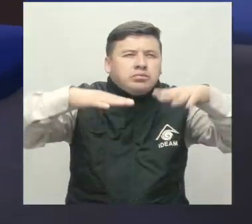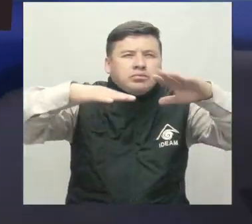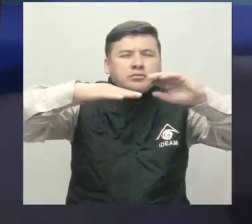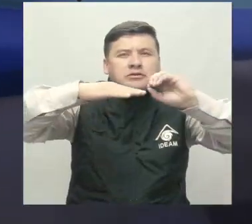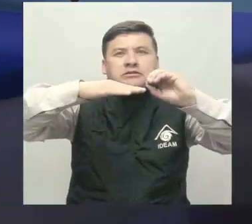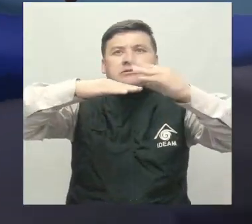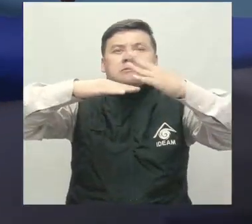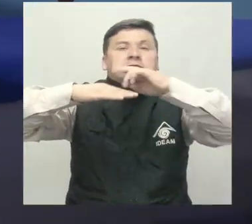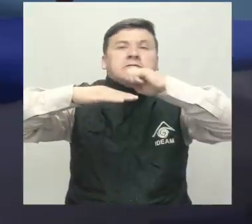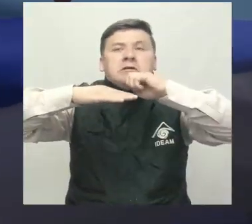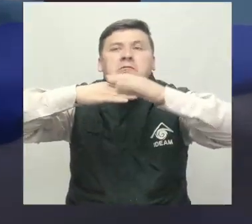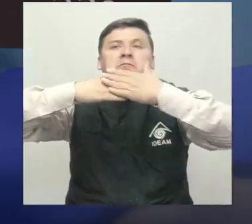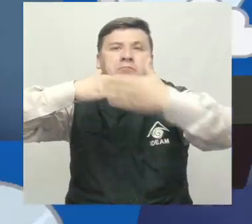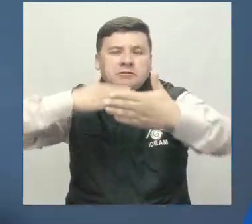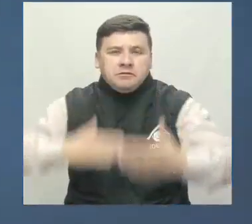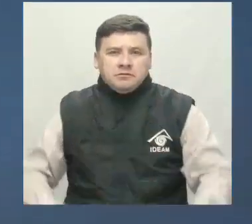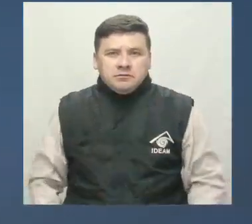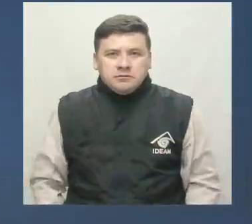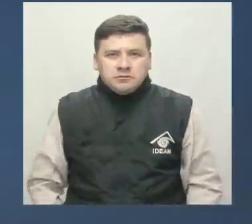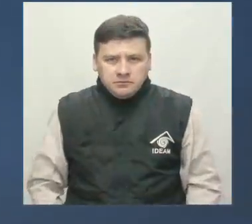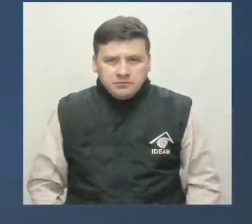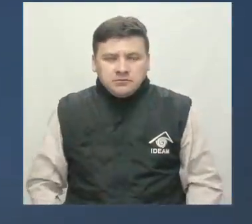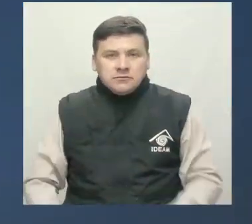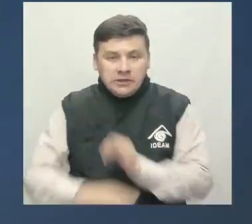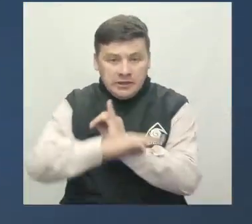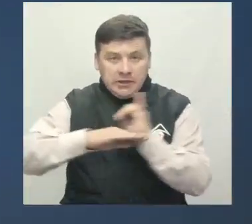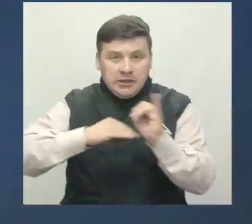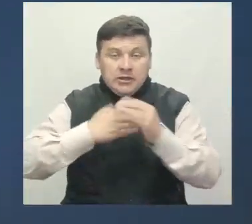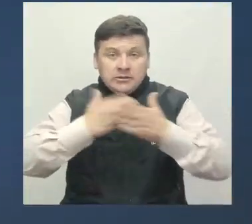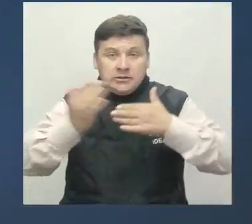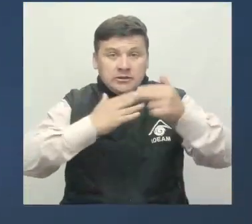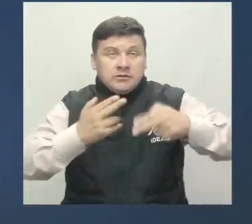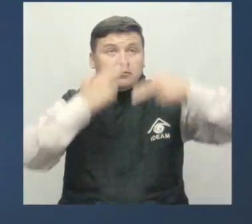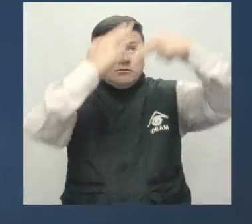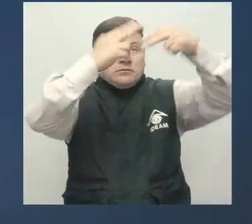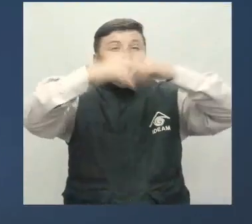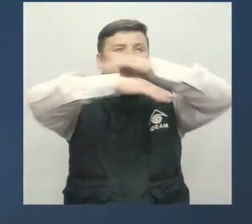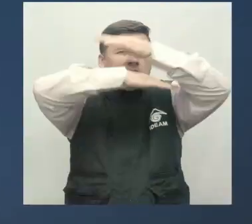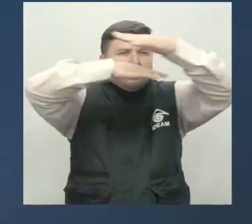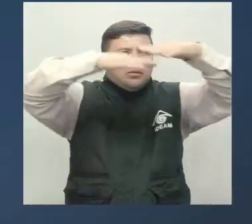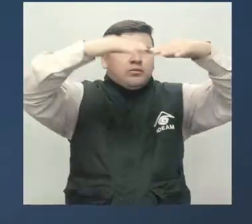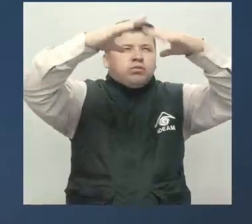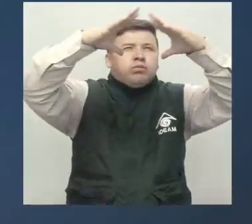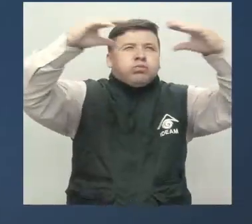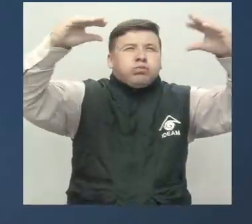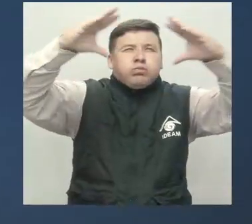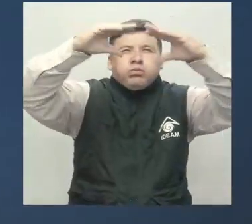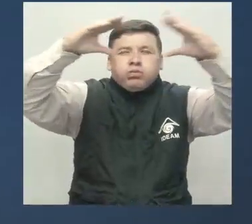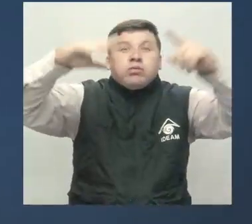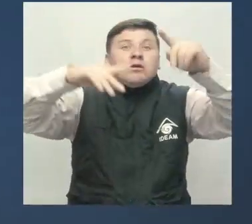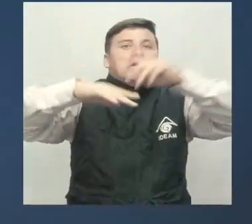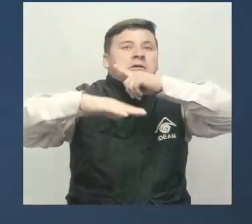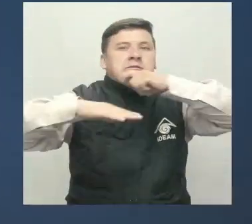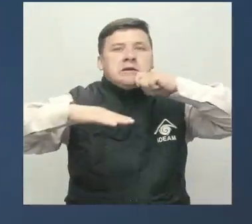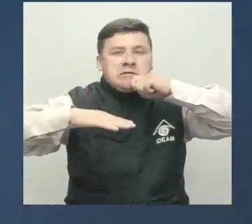ciudad de